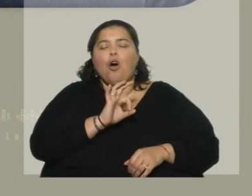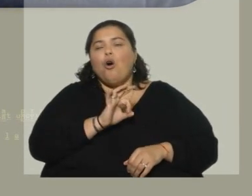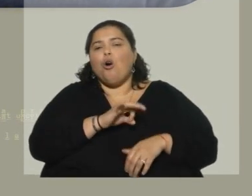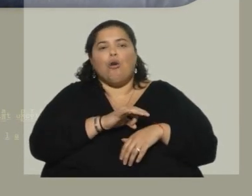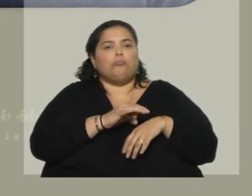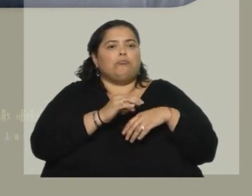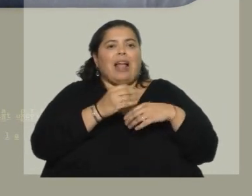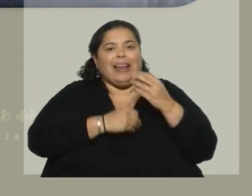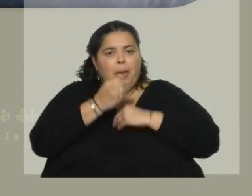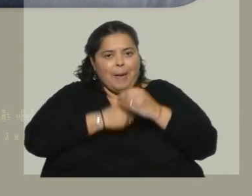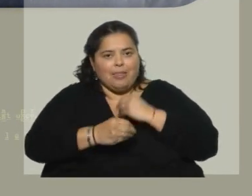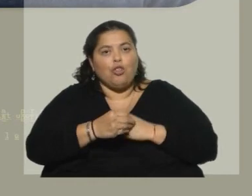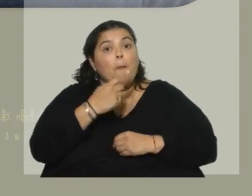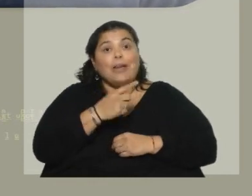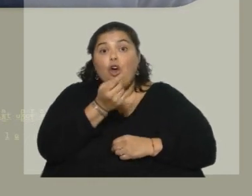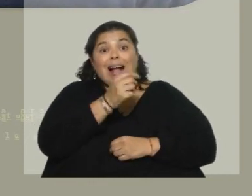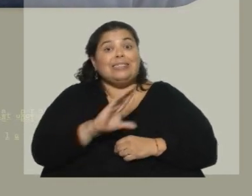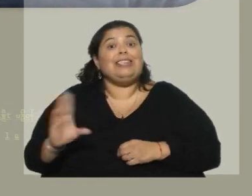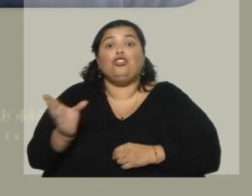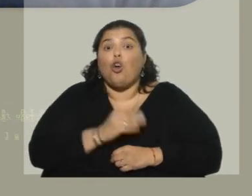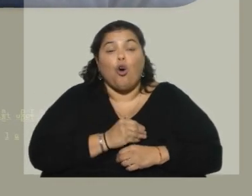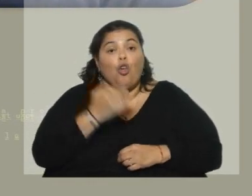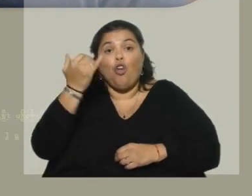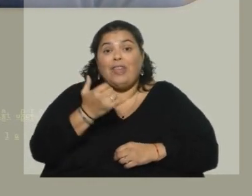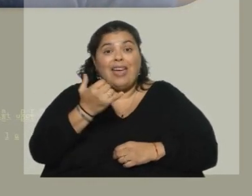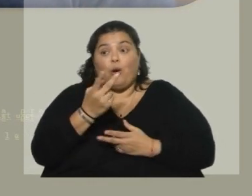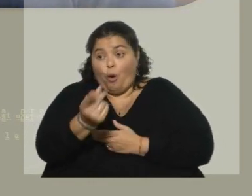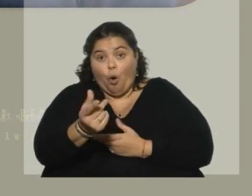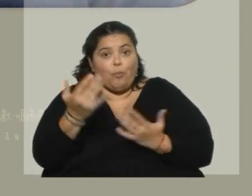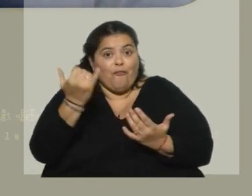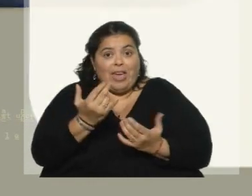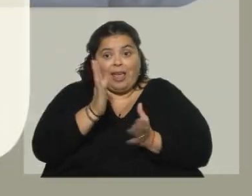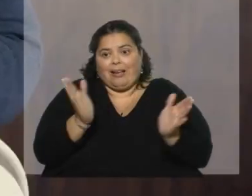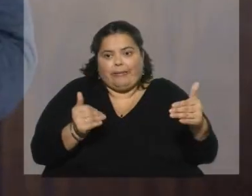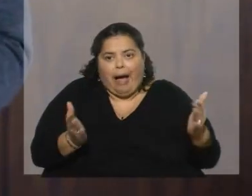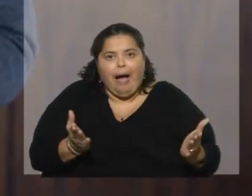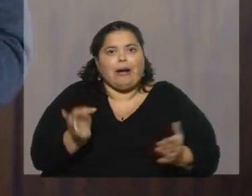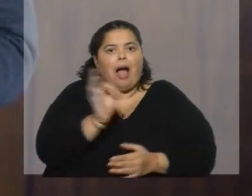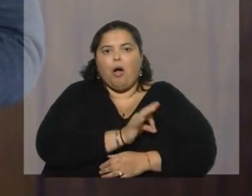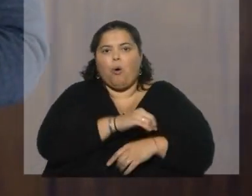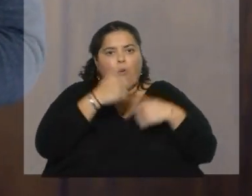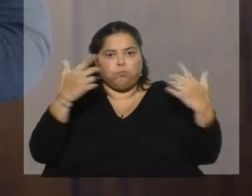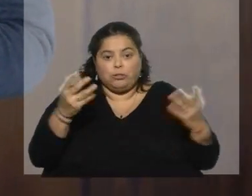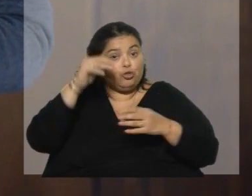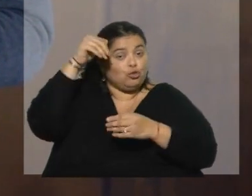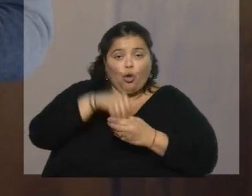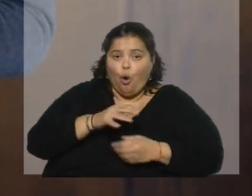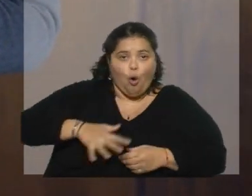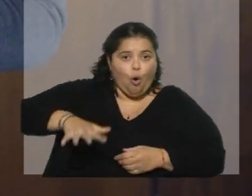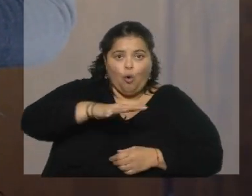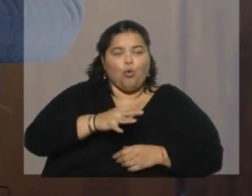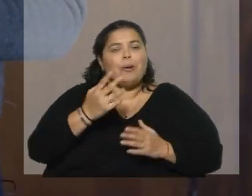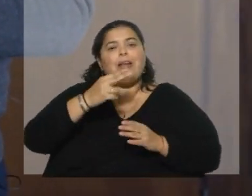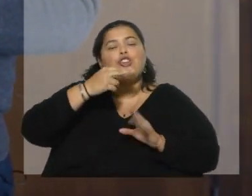en algún caso alimentos, pero casi todo lo que nosotros compramos viene en algún envase. Todos esos envases que llegan al consumidor final están incluidos por la